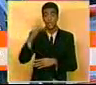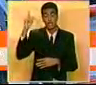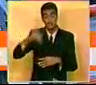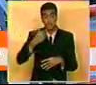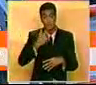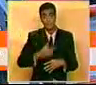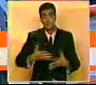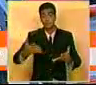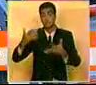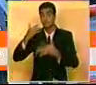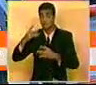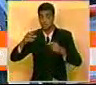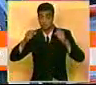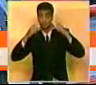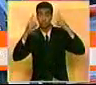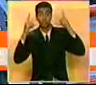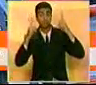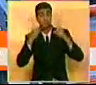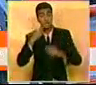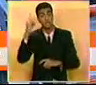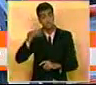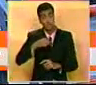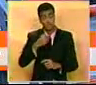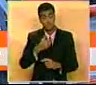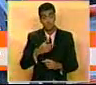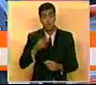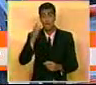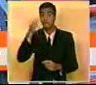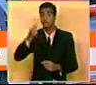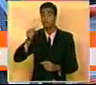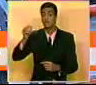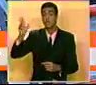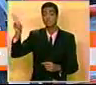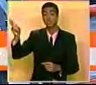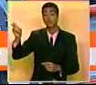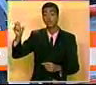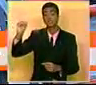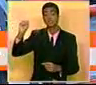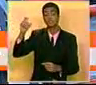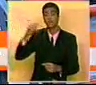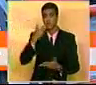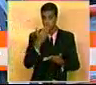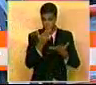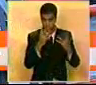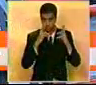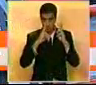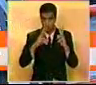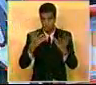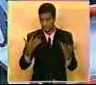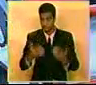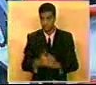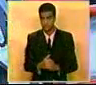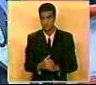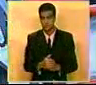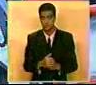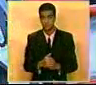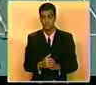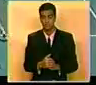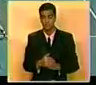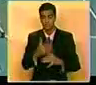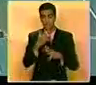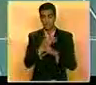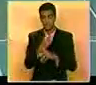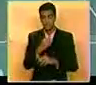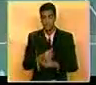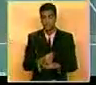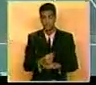semifinal ante la gran revelación del torneo, el francés Joe Wilfred Songa. Vamos a las imágenes, precisamente, de este desafío de la